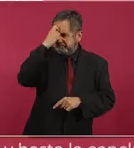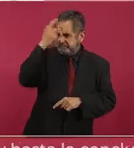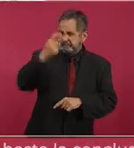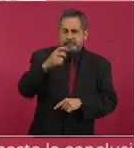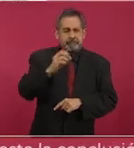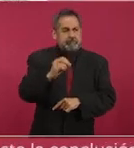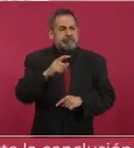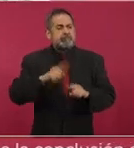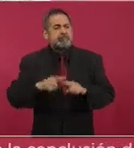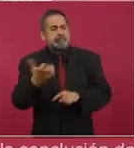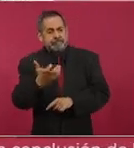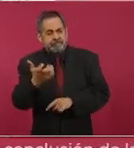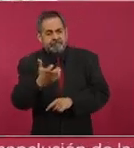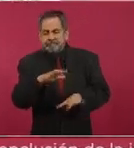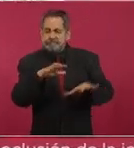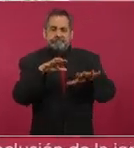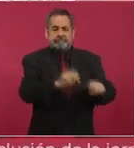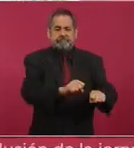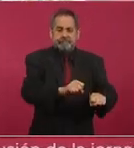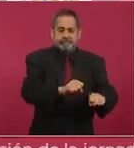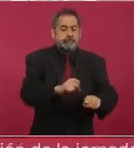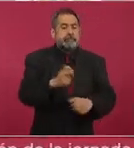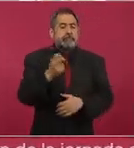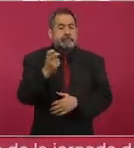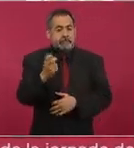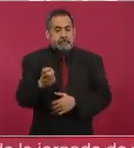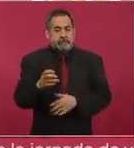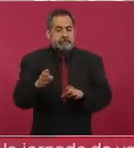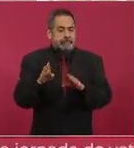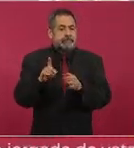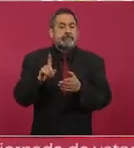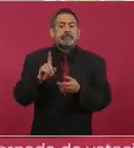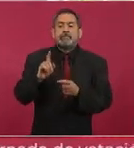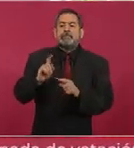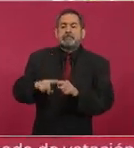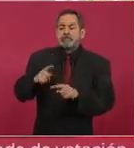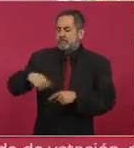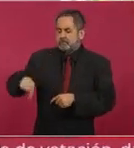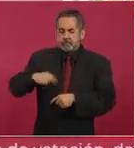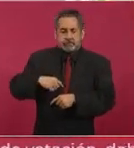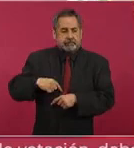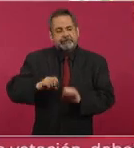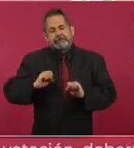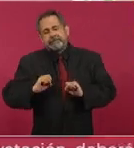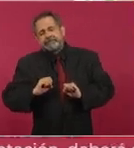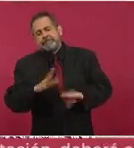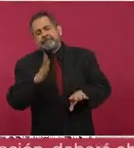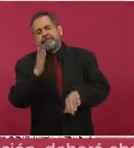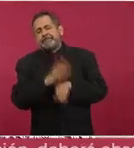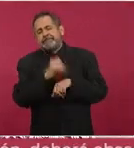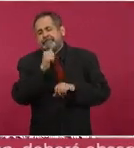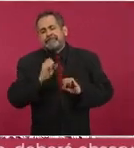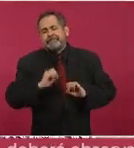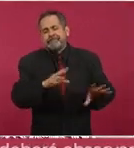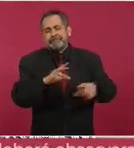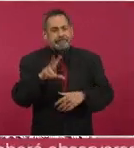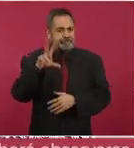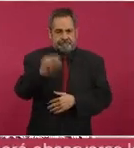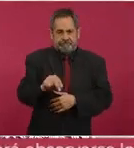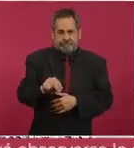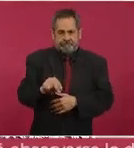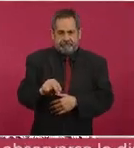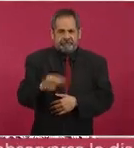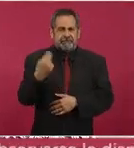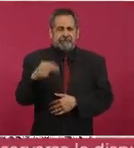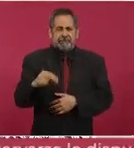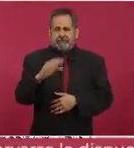intelectuales. Y a esto llamamos cero impunidad el que se